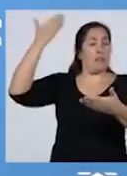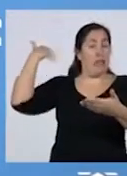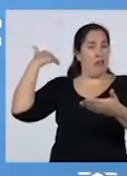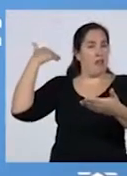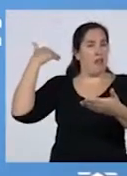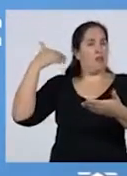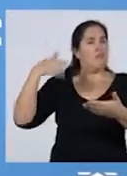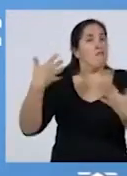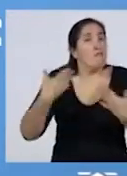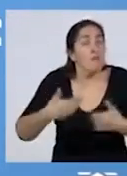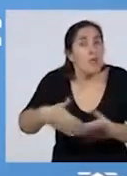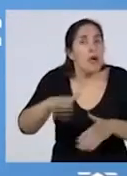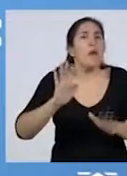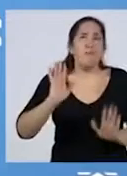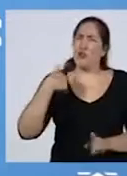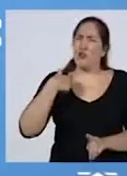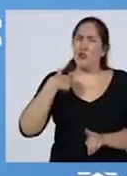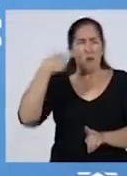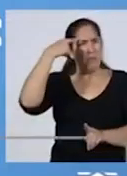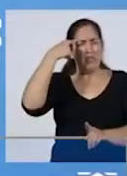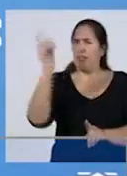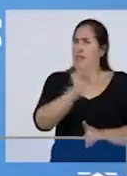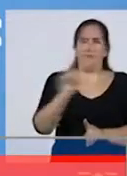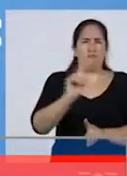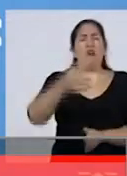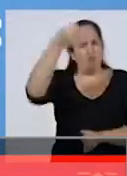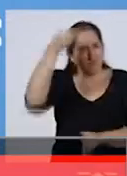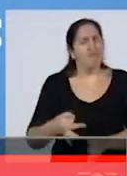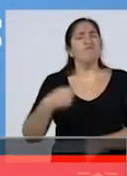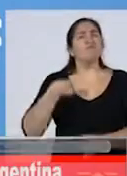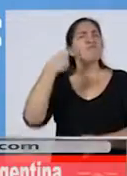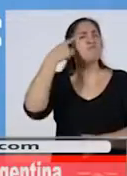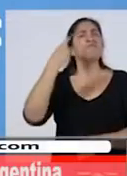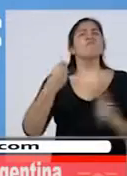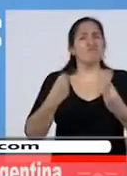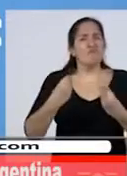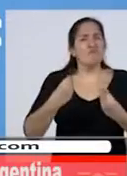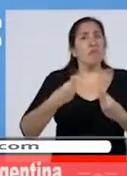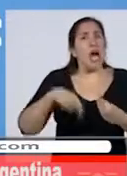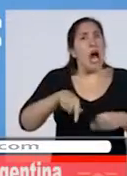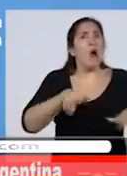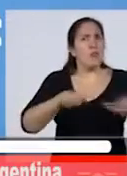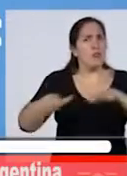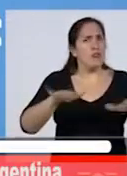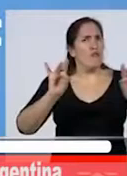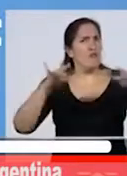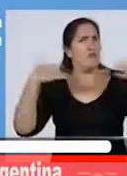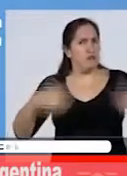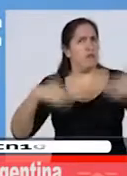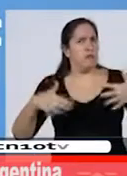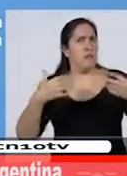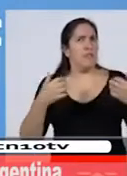decirles que no creo que sea así. Yo creo que claramente estamos enfrentando una tormenta, pero